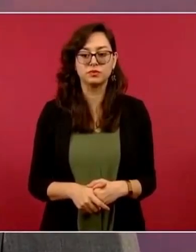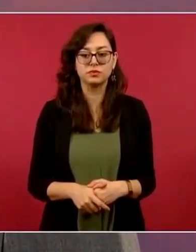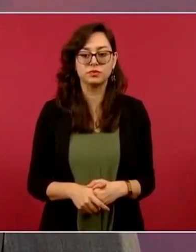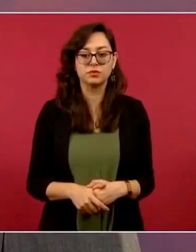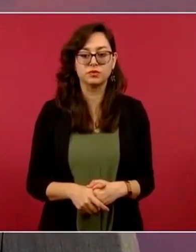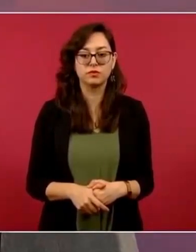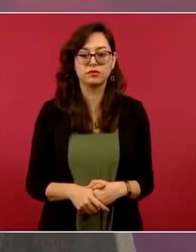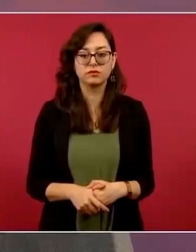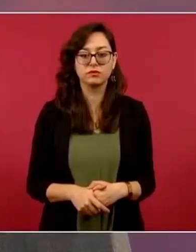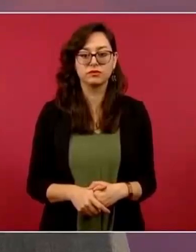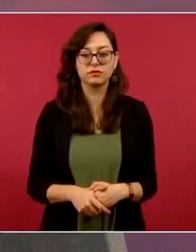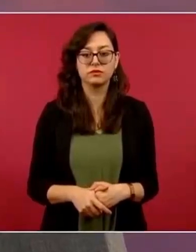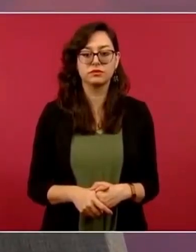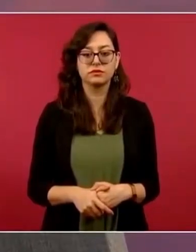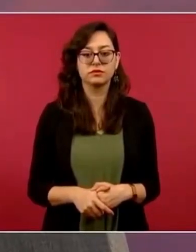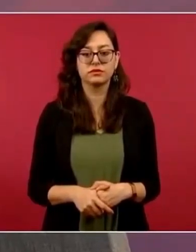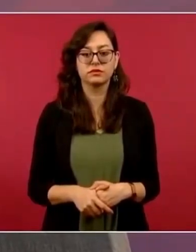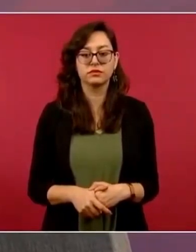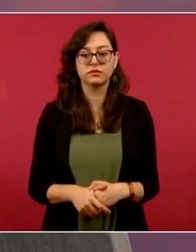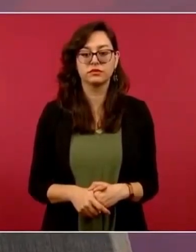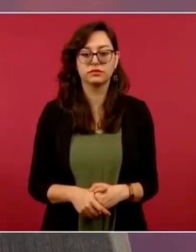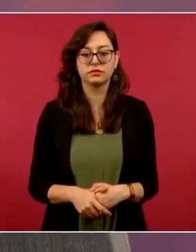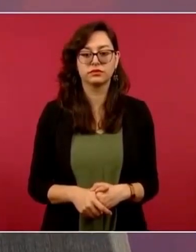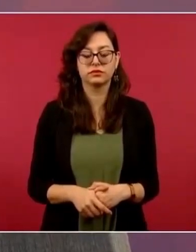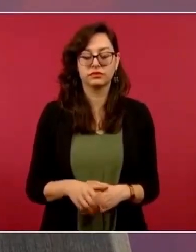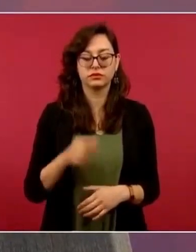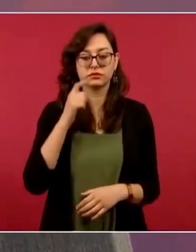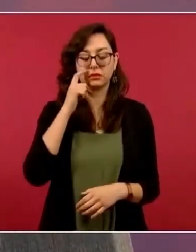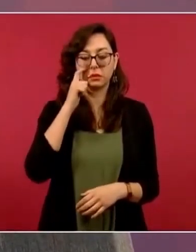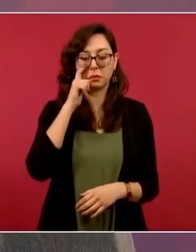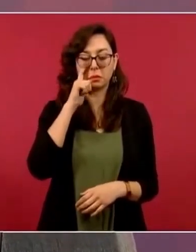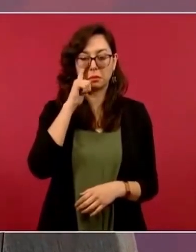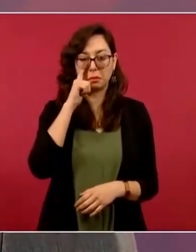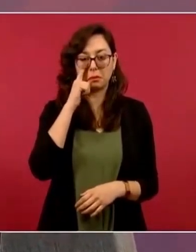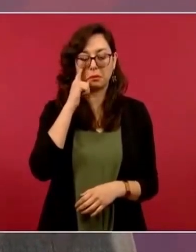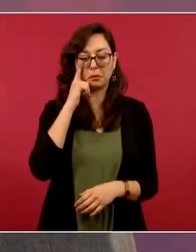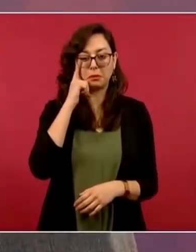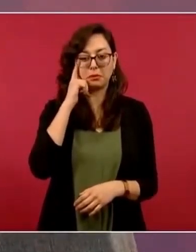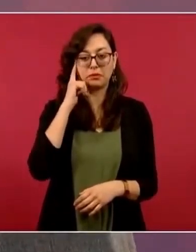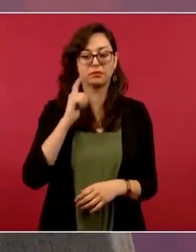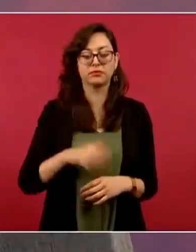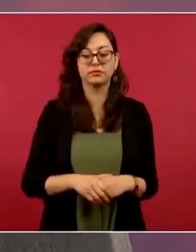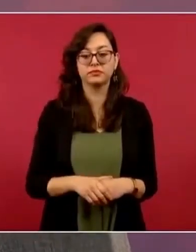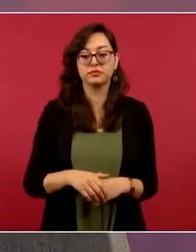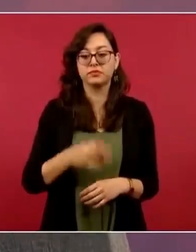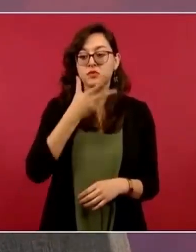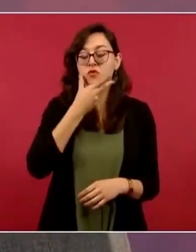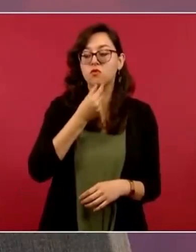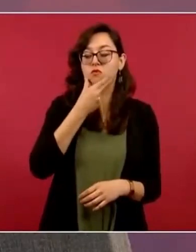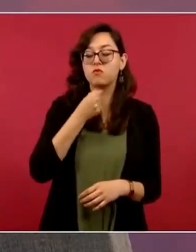al 50% Riva Palacio,